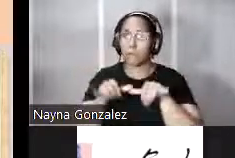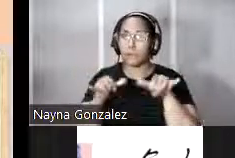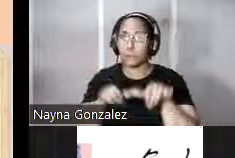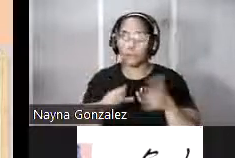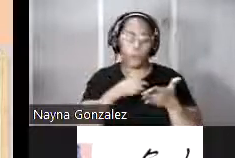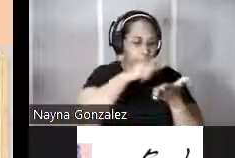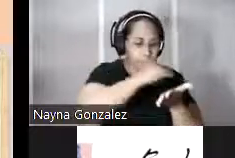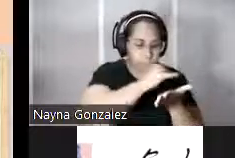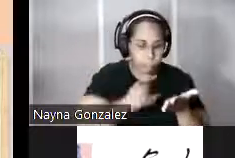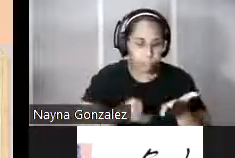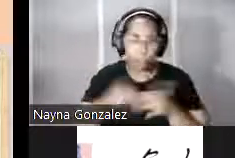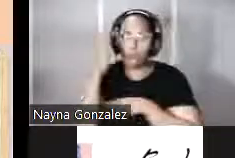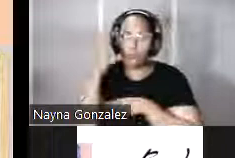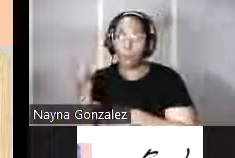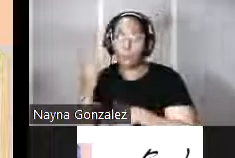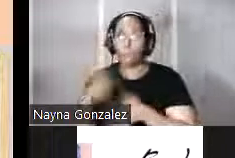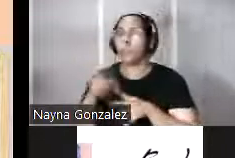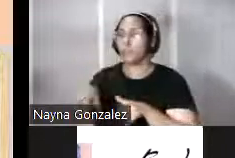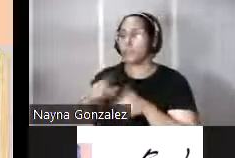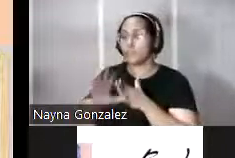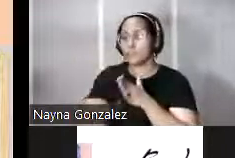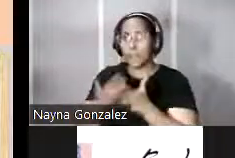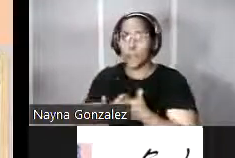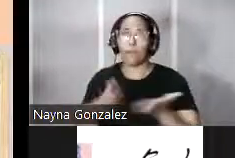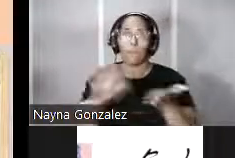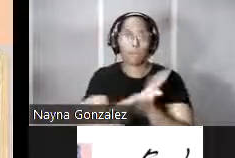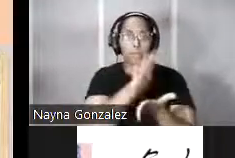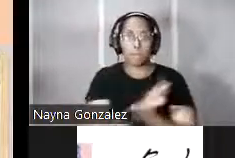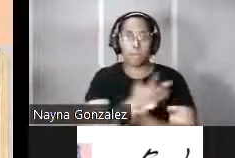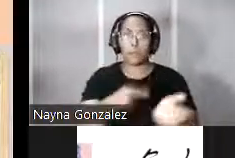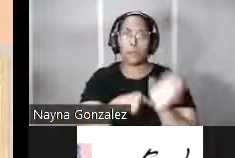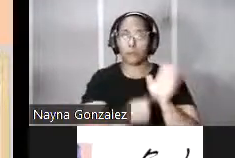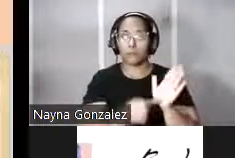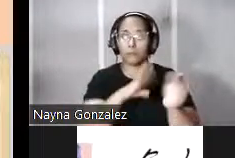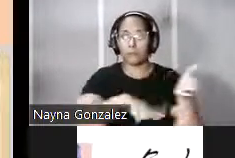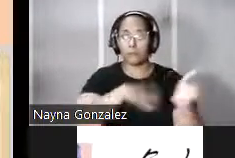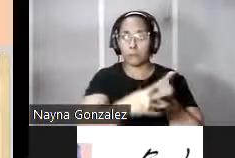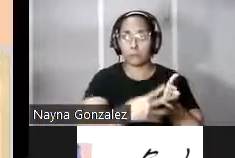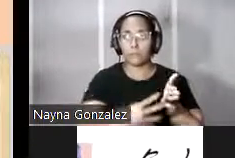porque su estancia en Puerto Rico nos ha legado un gran número de documentación gráfica